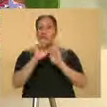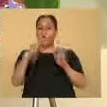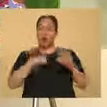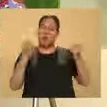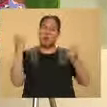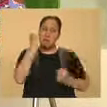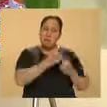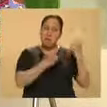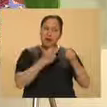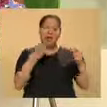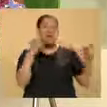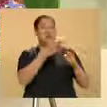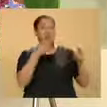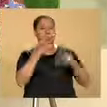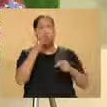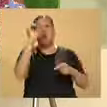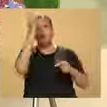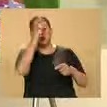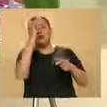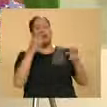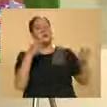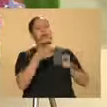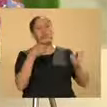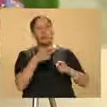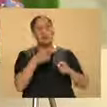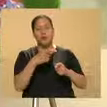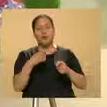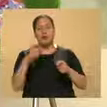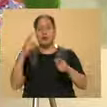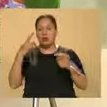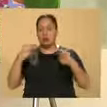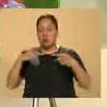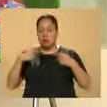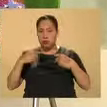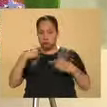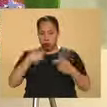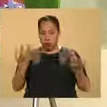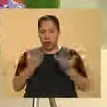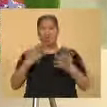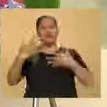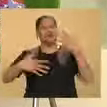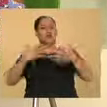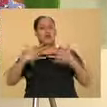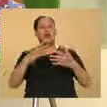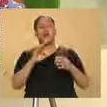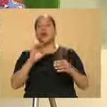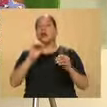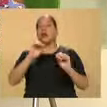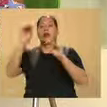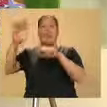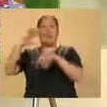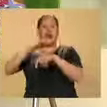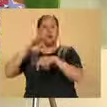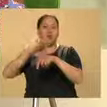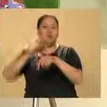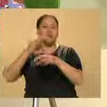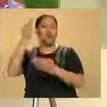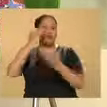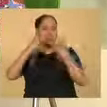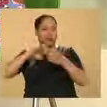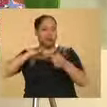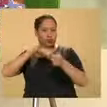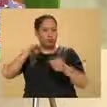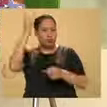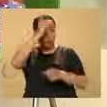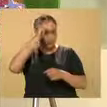violencia, se debe de sujetar al generador de violencia, esto poca gente lo sabe también, a un tratamiento especializado. Si tú generas